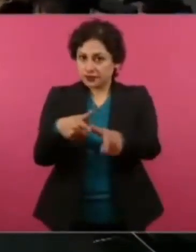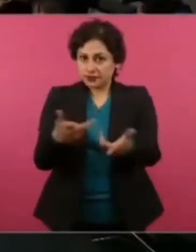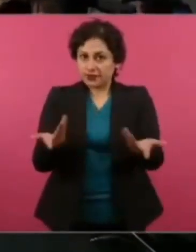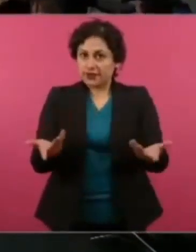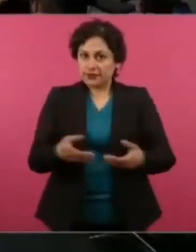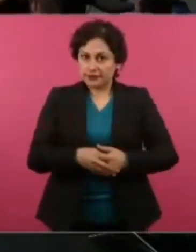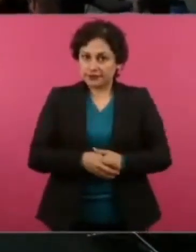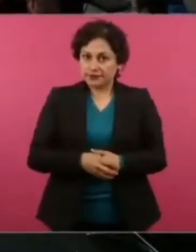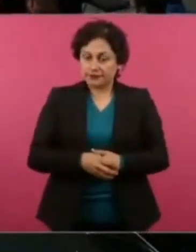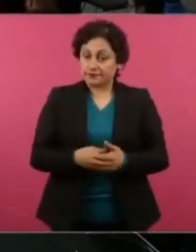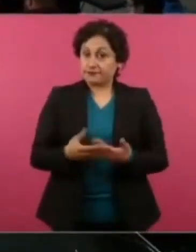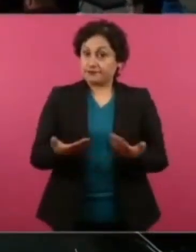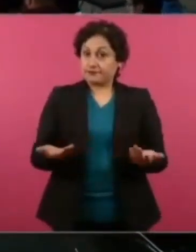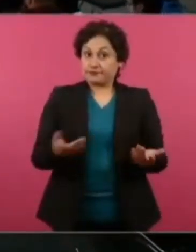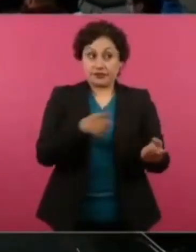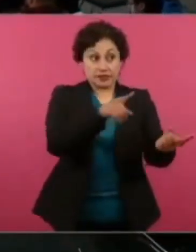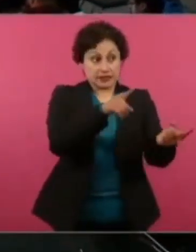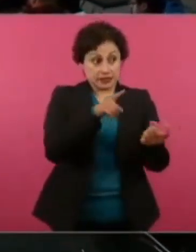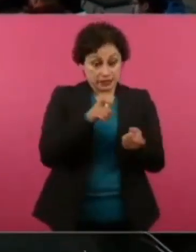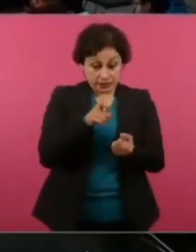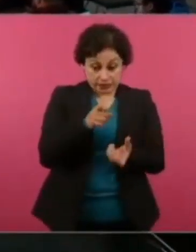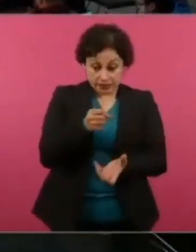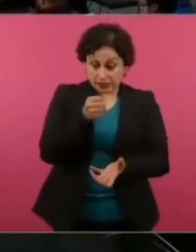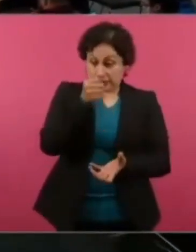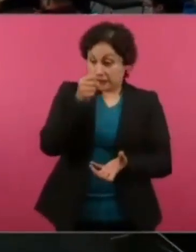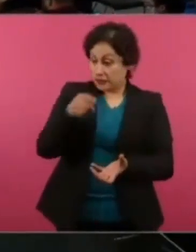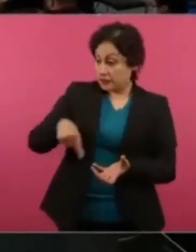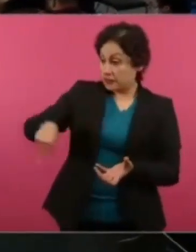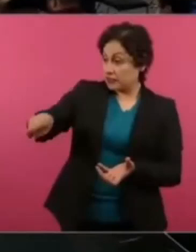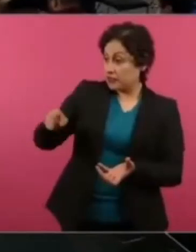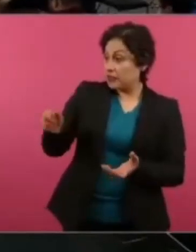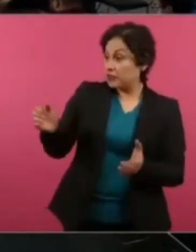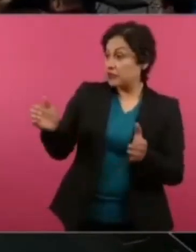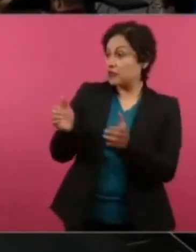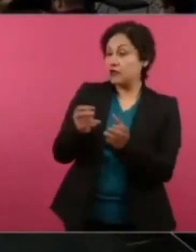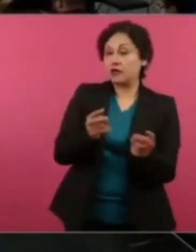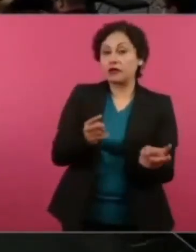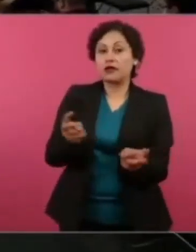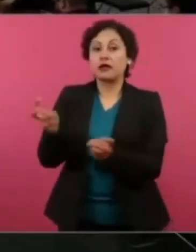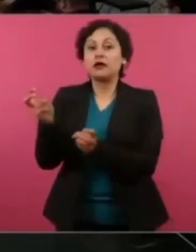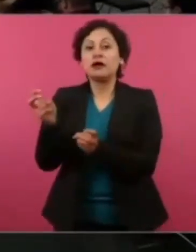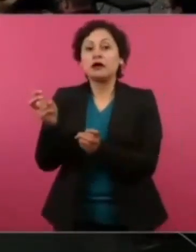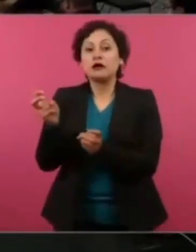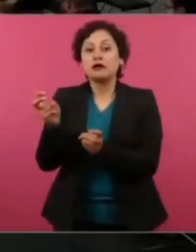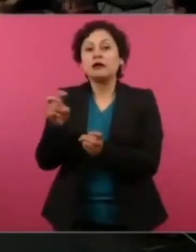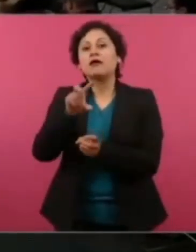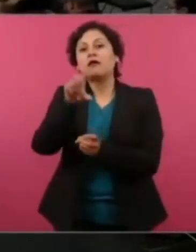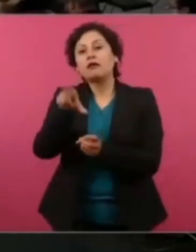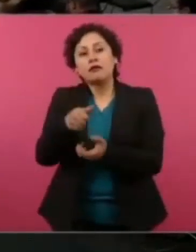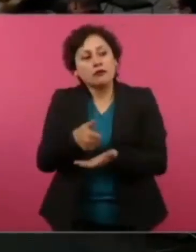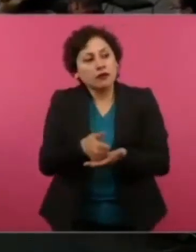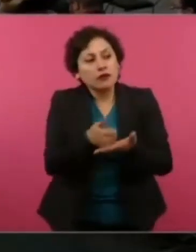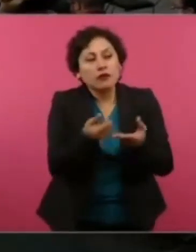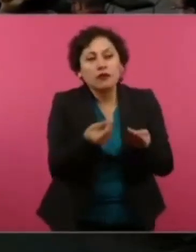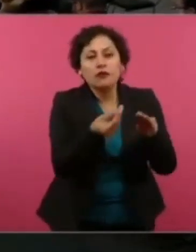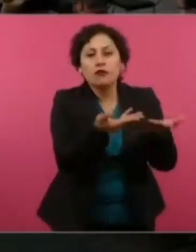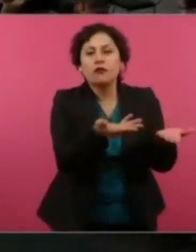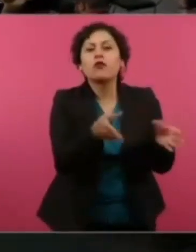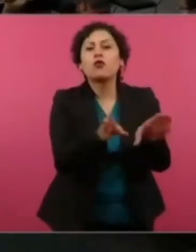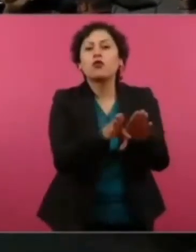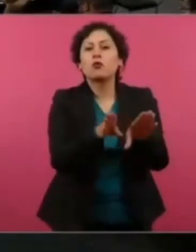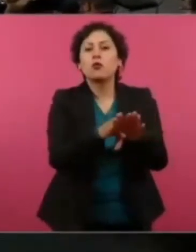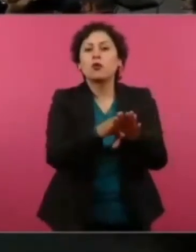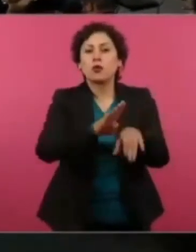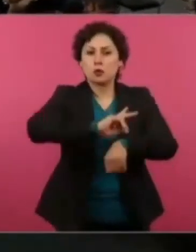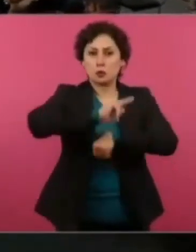¿Y de dónde va a salir el dinero para el pueblo, para el desarrollo del